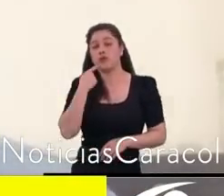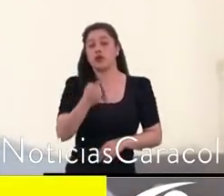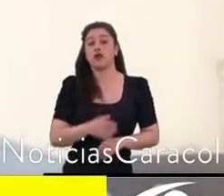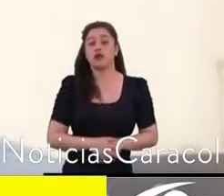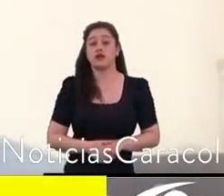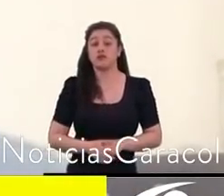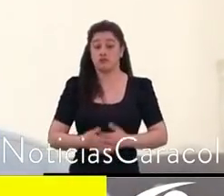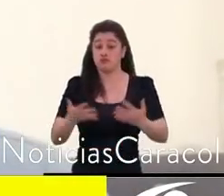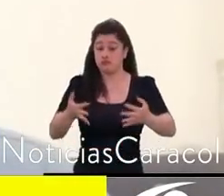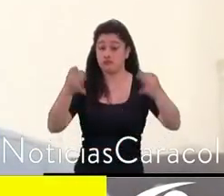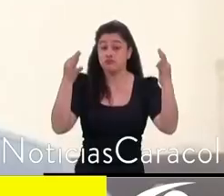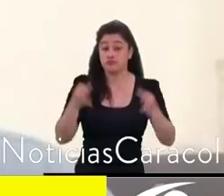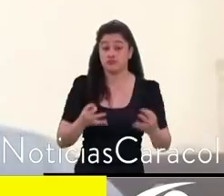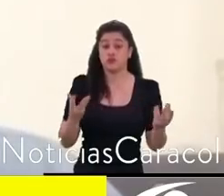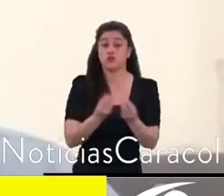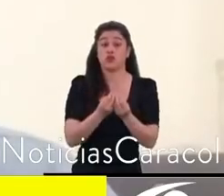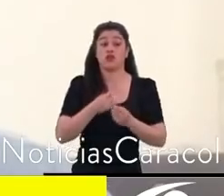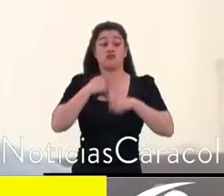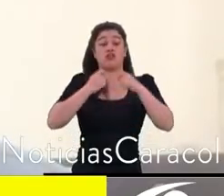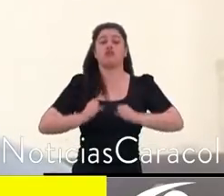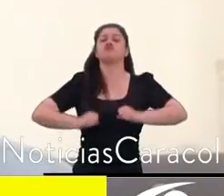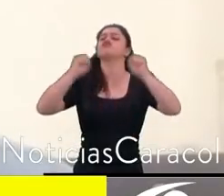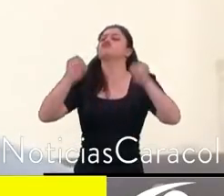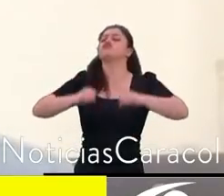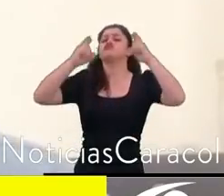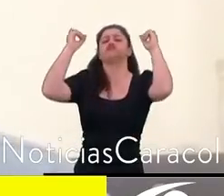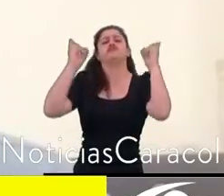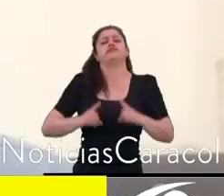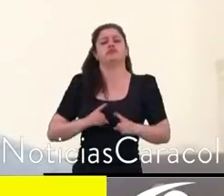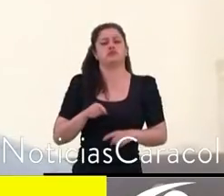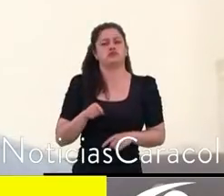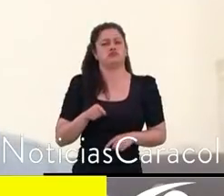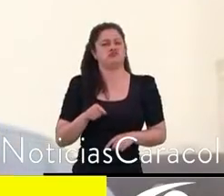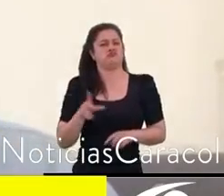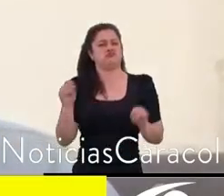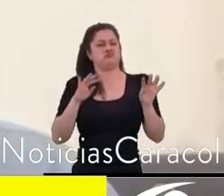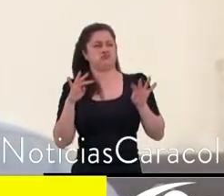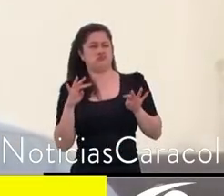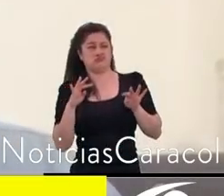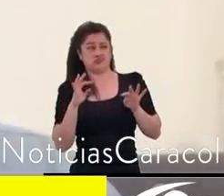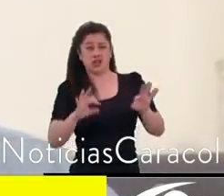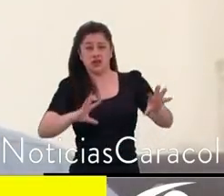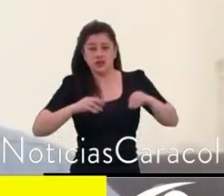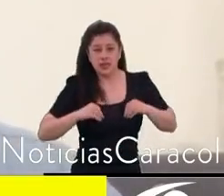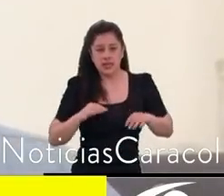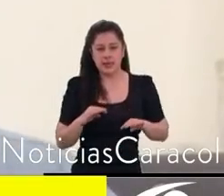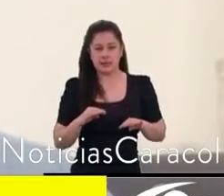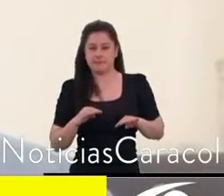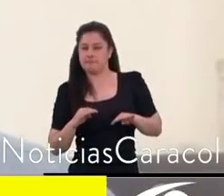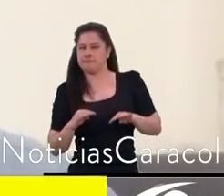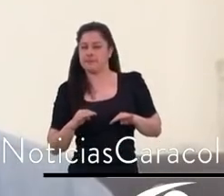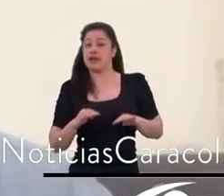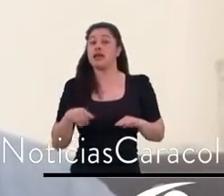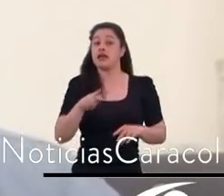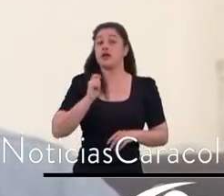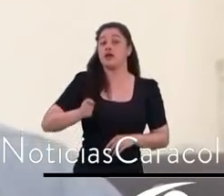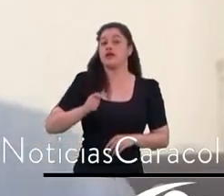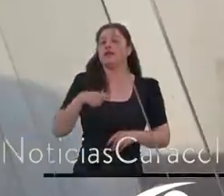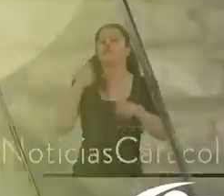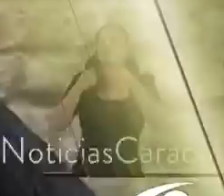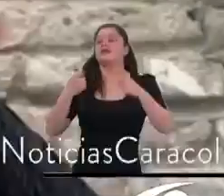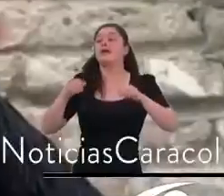los siguientes alcaldes seguramente se van a hacer los locos a la hora de implementarlo y Bogotá va a seguir sin brújula.